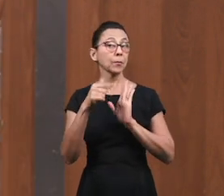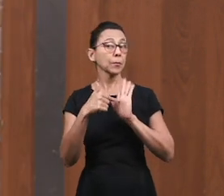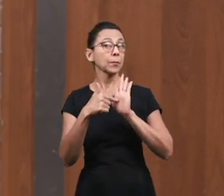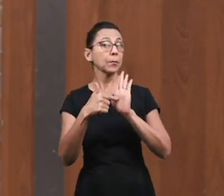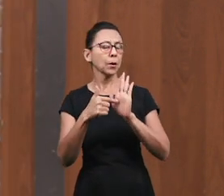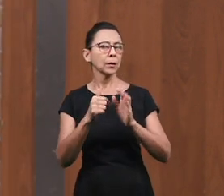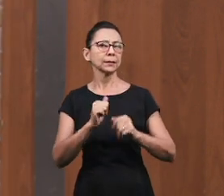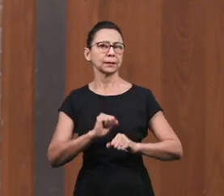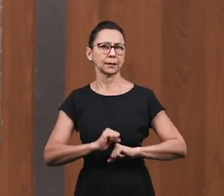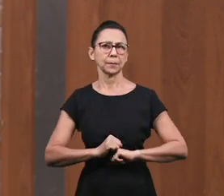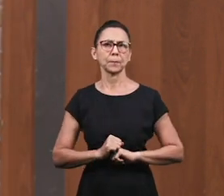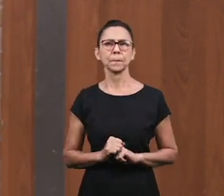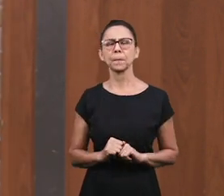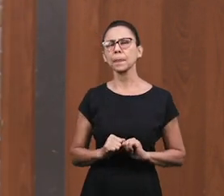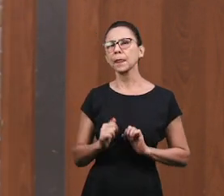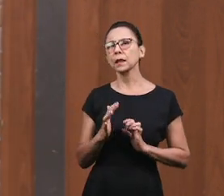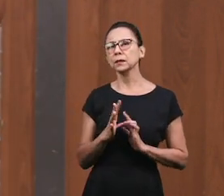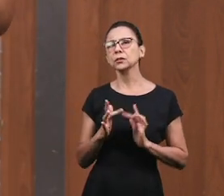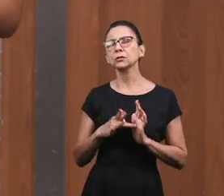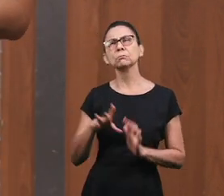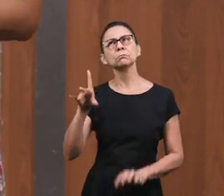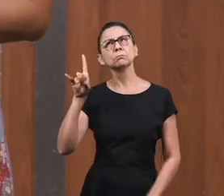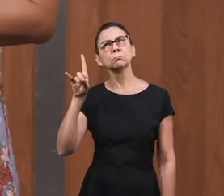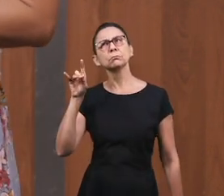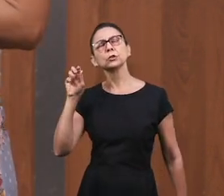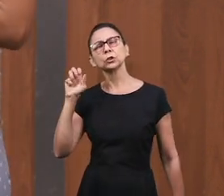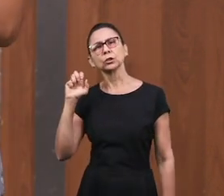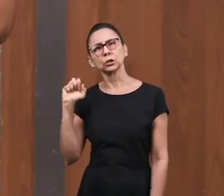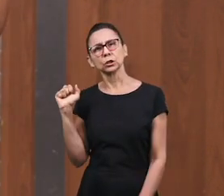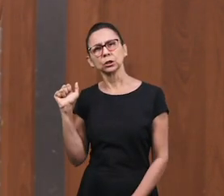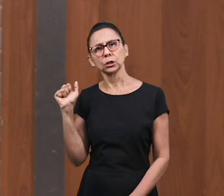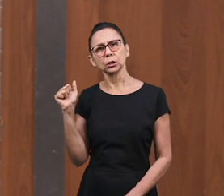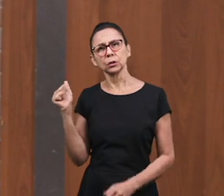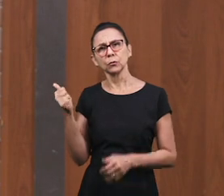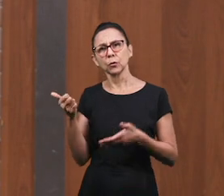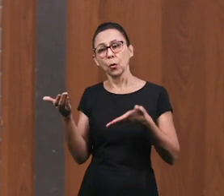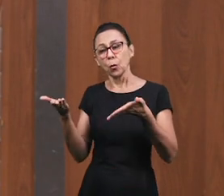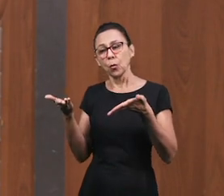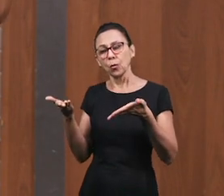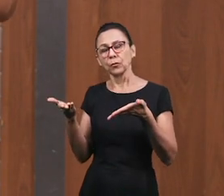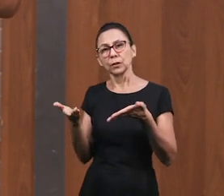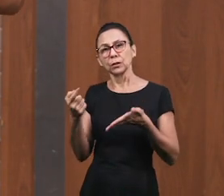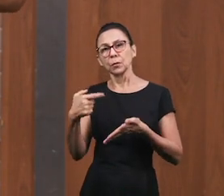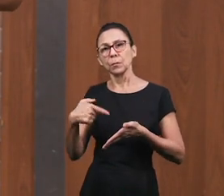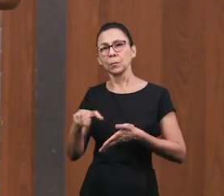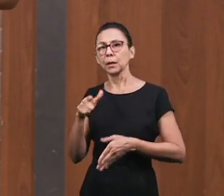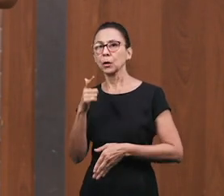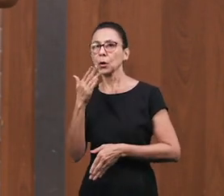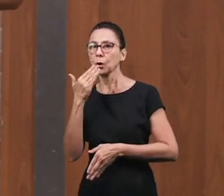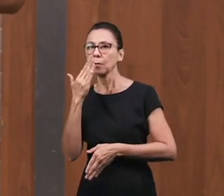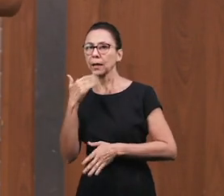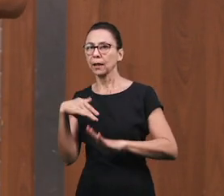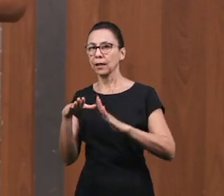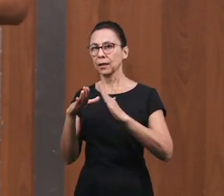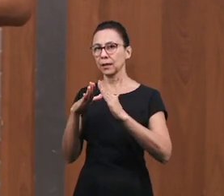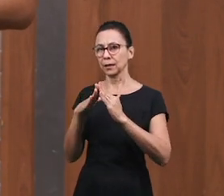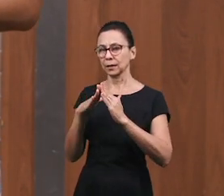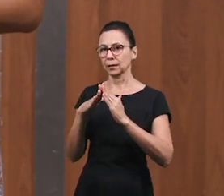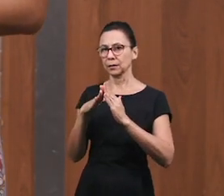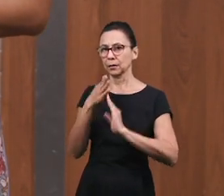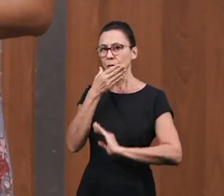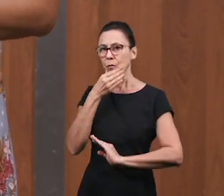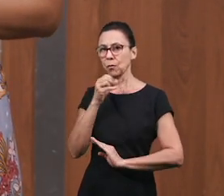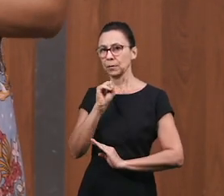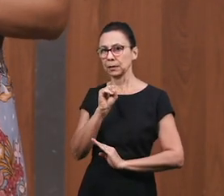Jesús fue invitado cierta vez Para comer en la casa de un fariseo Llamado Simón